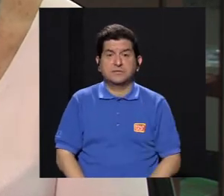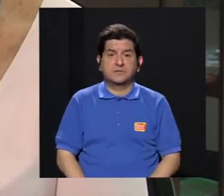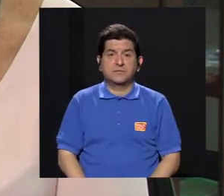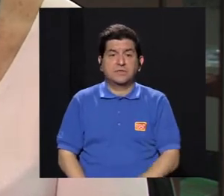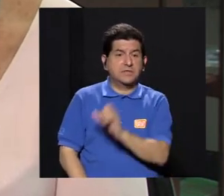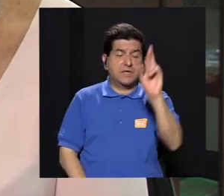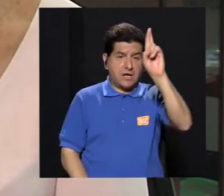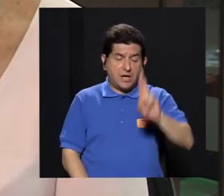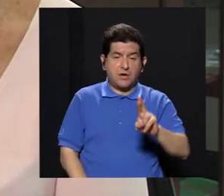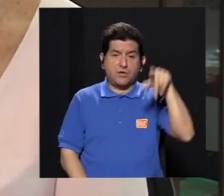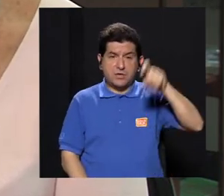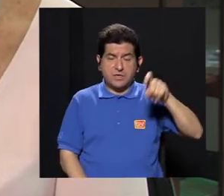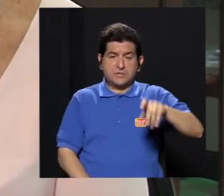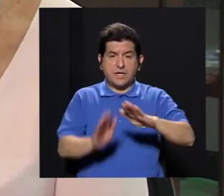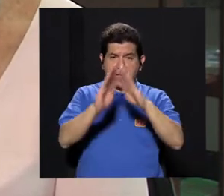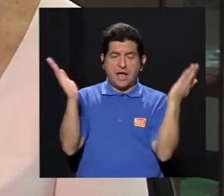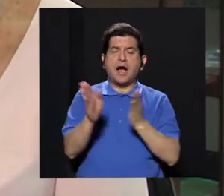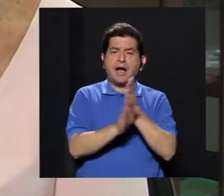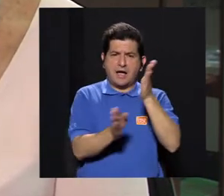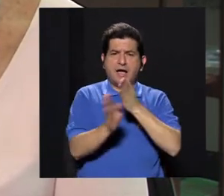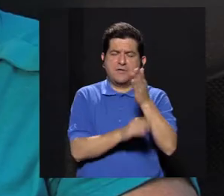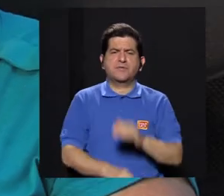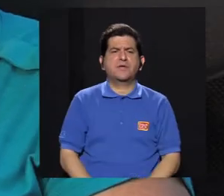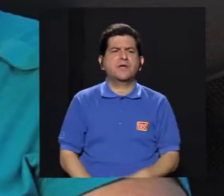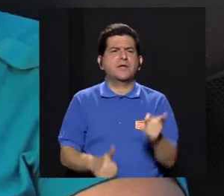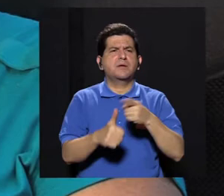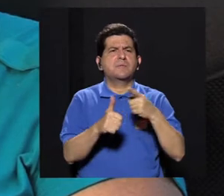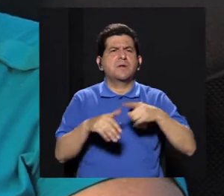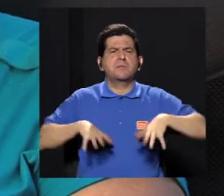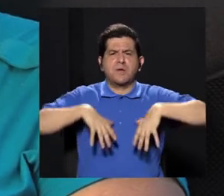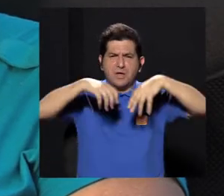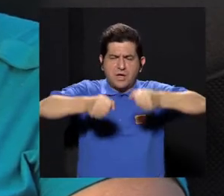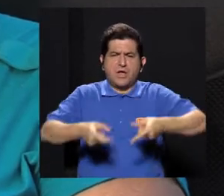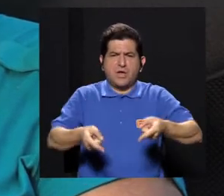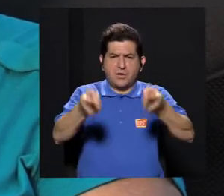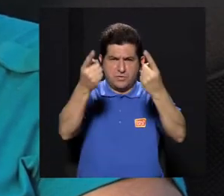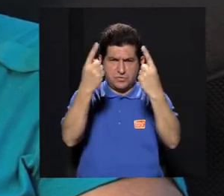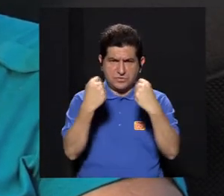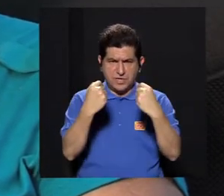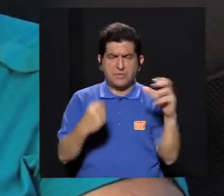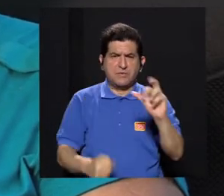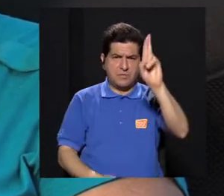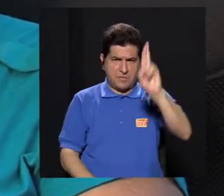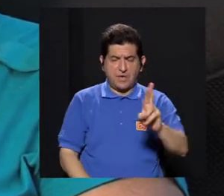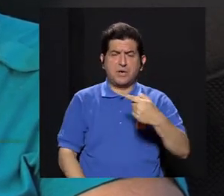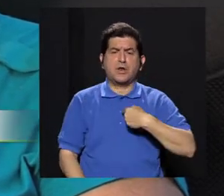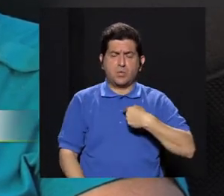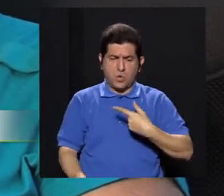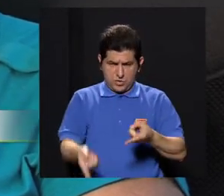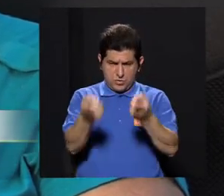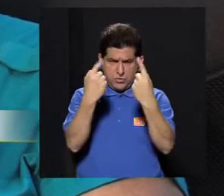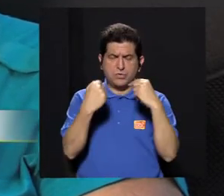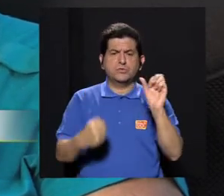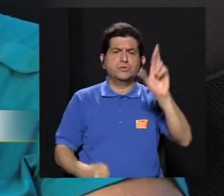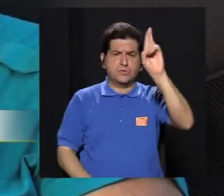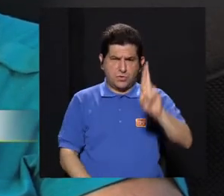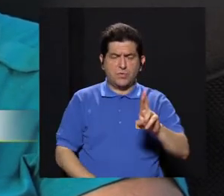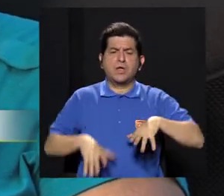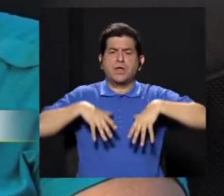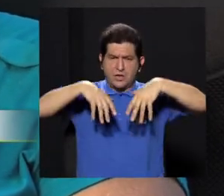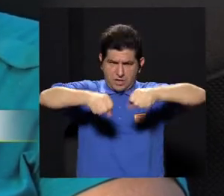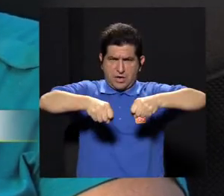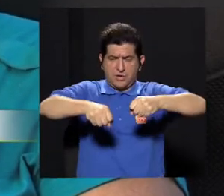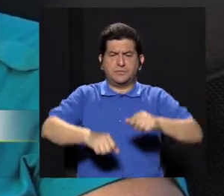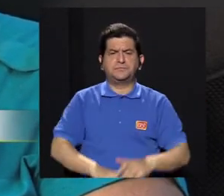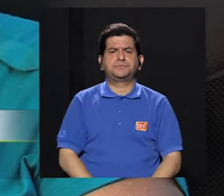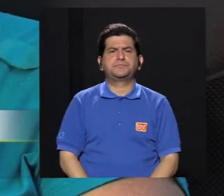de que en Costa Rica se abriale la carrera. Los primeros graduados que llegamos a Costa Rica, cuando yo llegué a Costa Rica